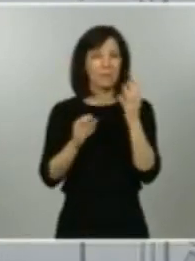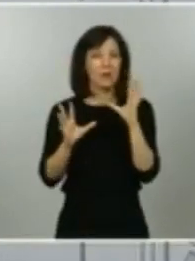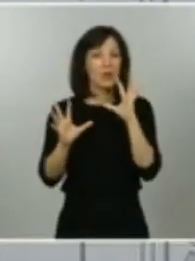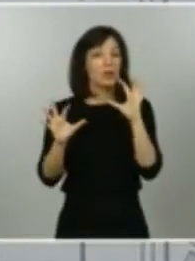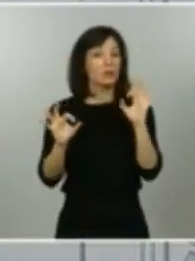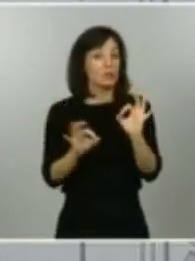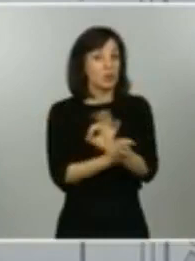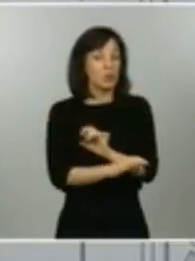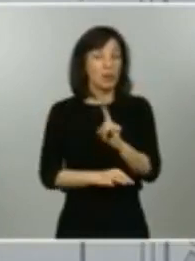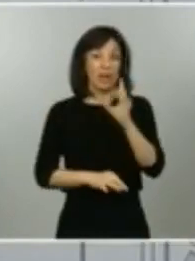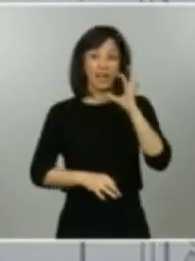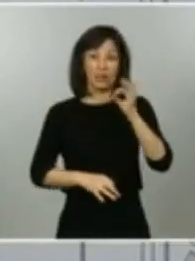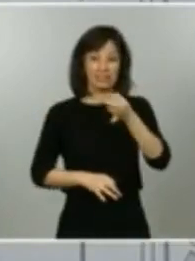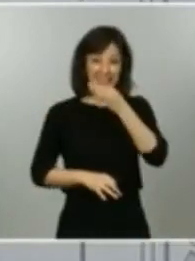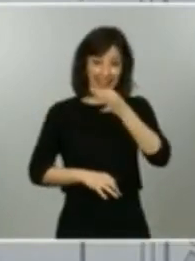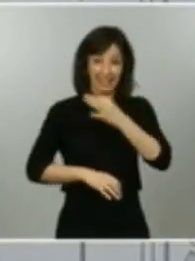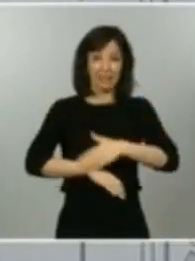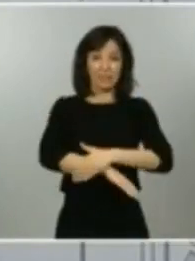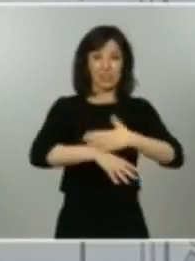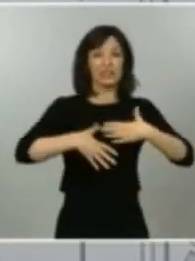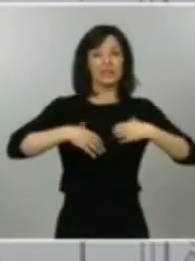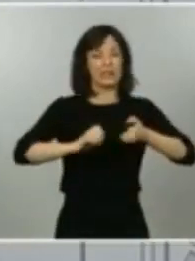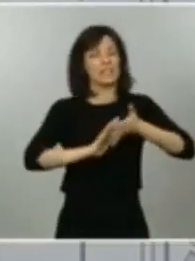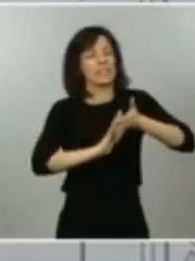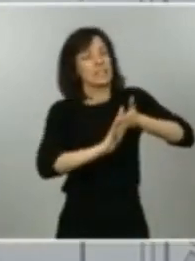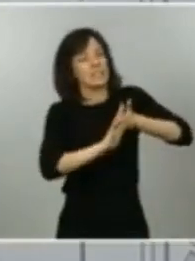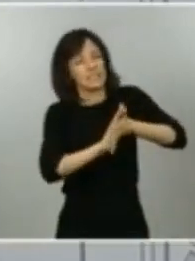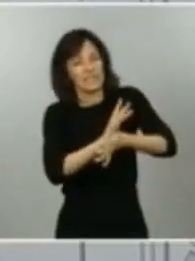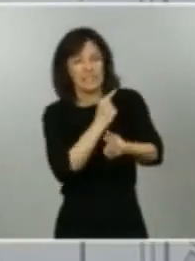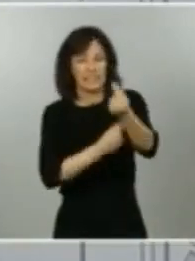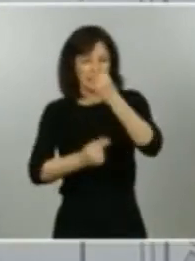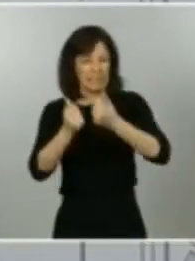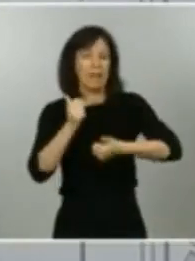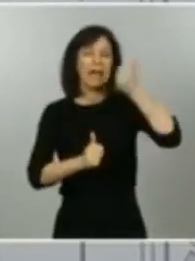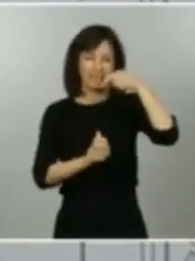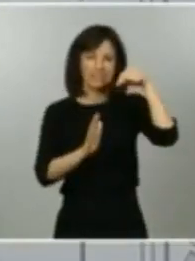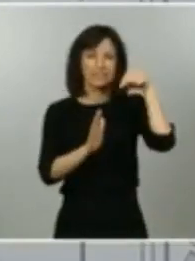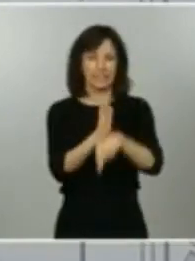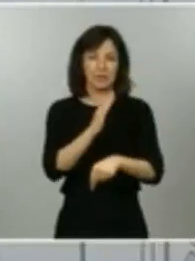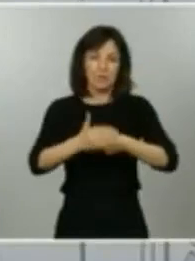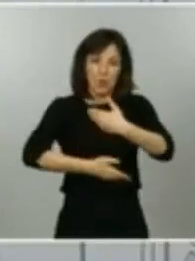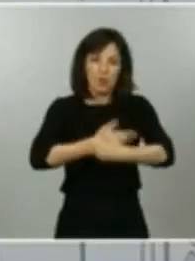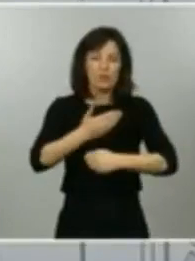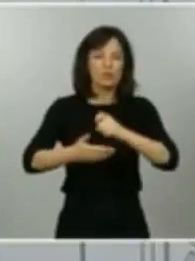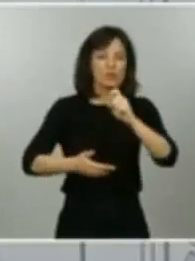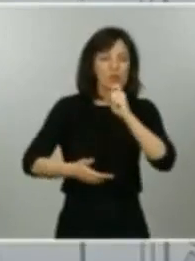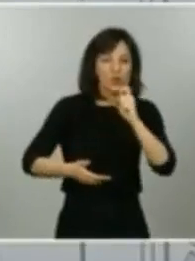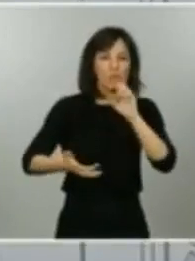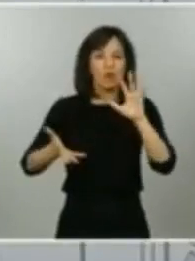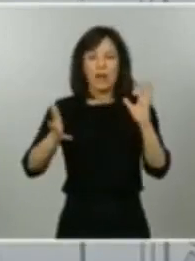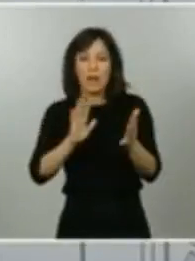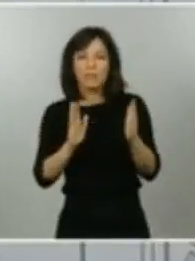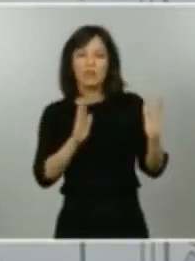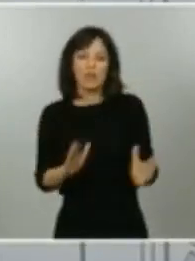ministro de Sanidad dé una explicación mucho más detallada de todo el proceso y de cómo se va a producir el cambio y el paso de fases.